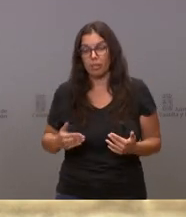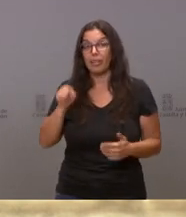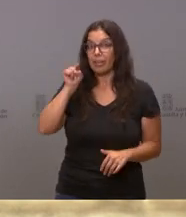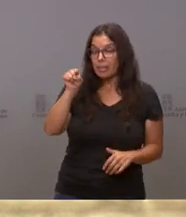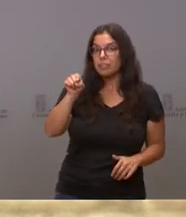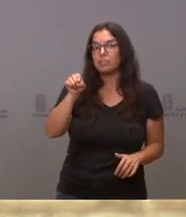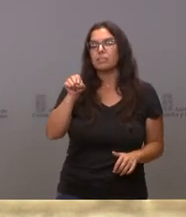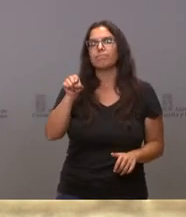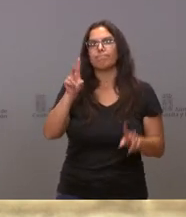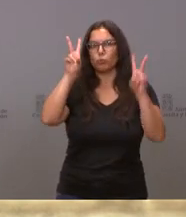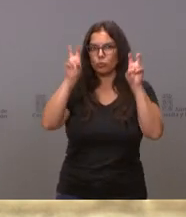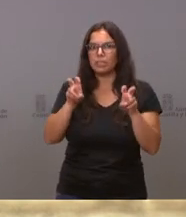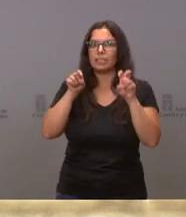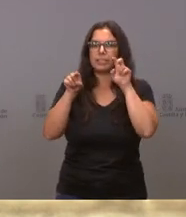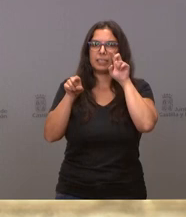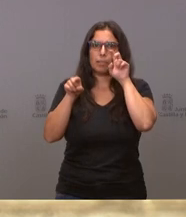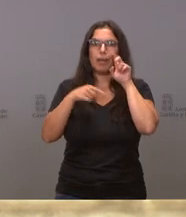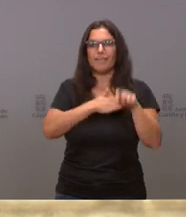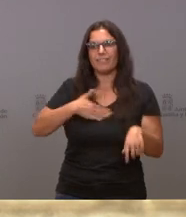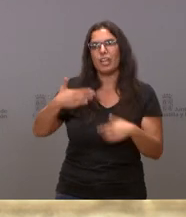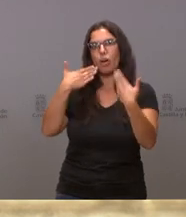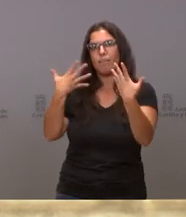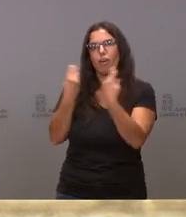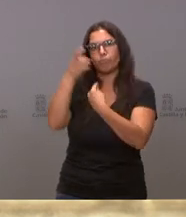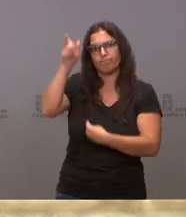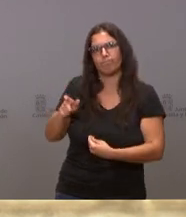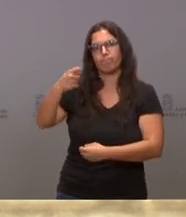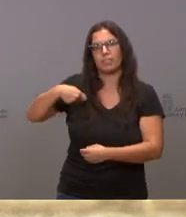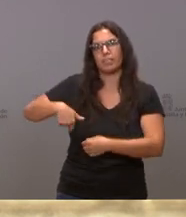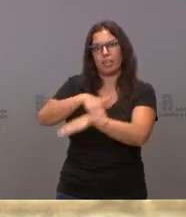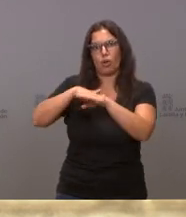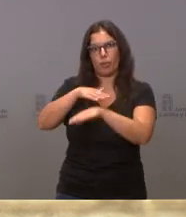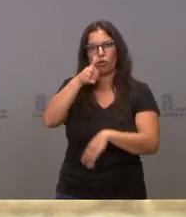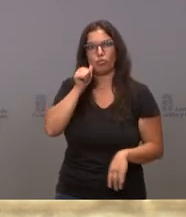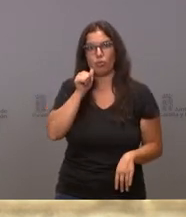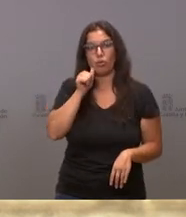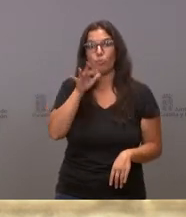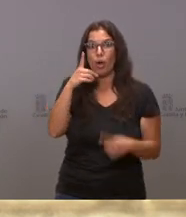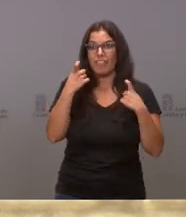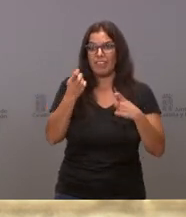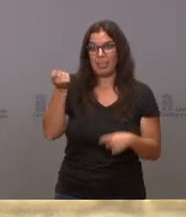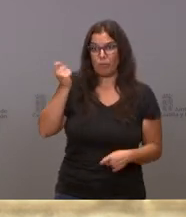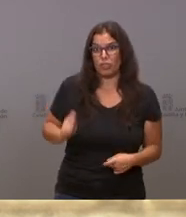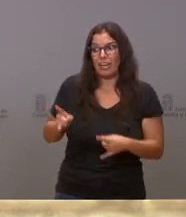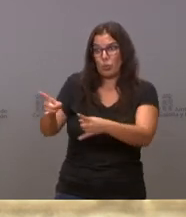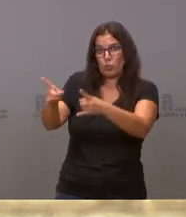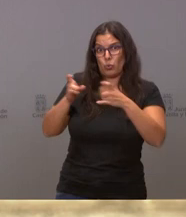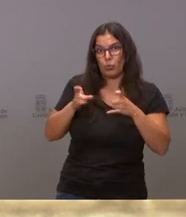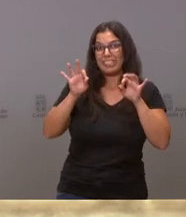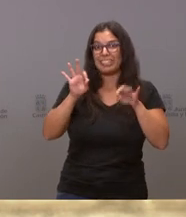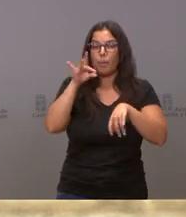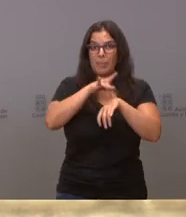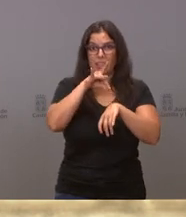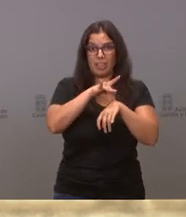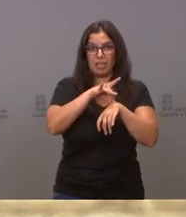temas que llevo y que quiero hablar con el presidente del Gobierno. Necesitamos más profesionales de medicina. Si hubiera